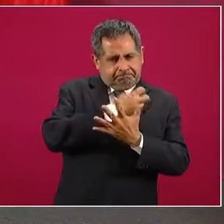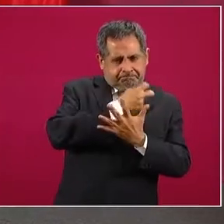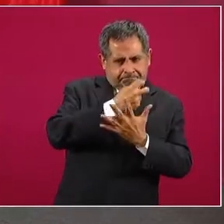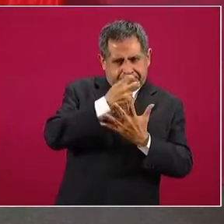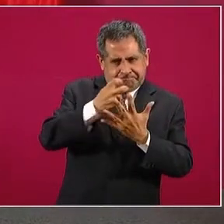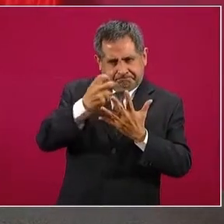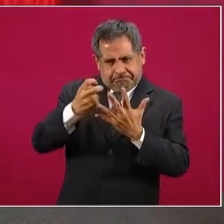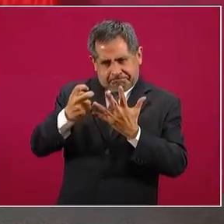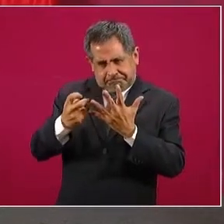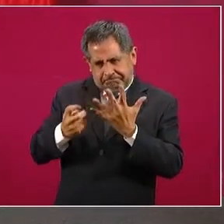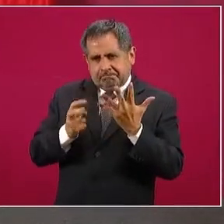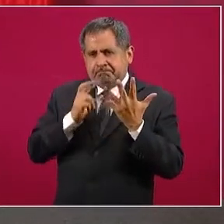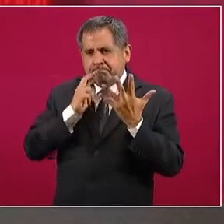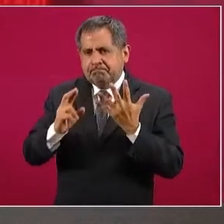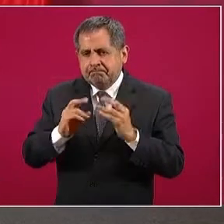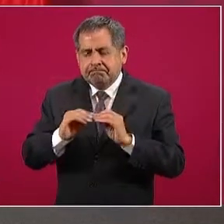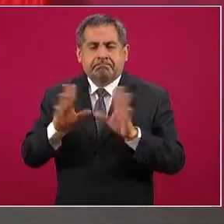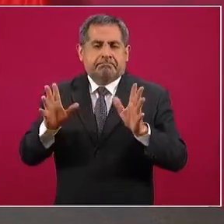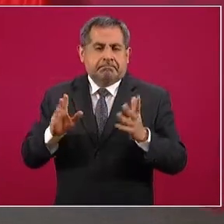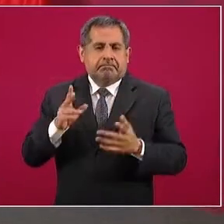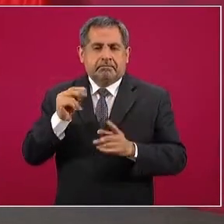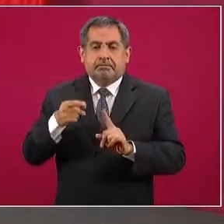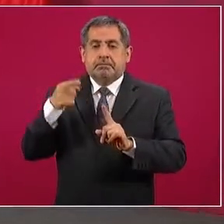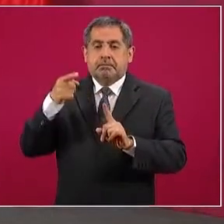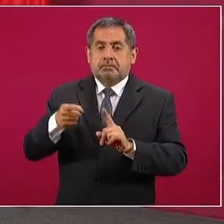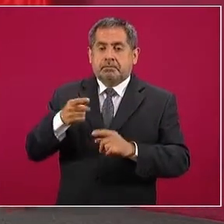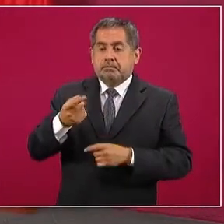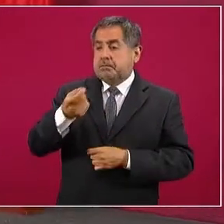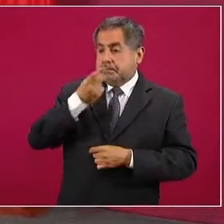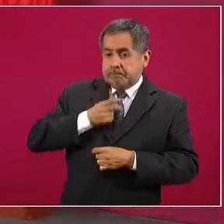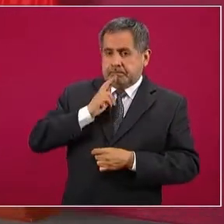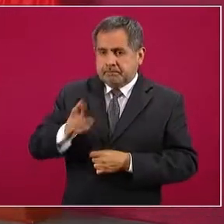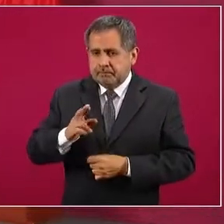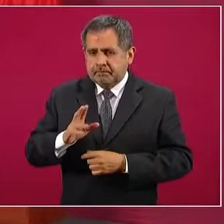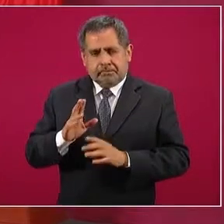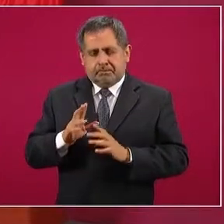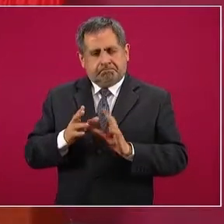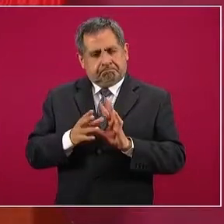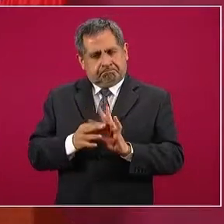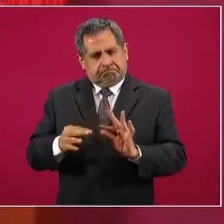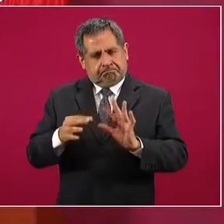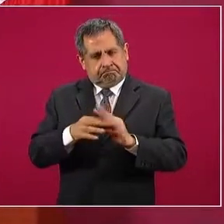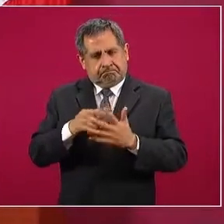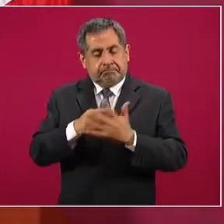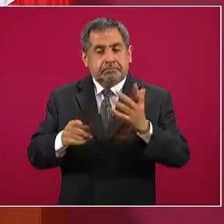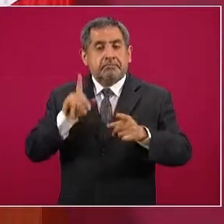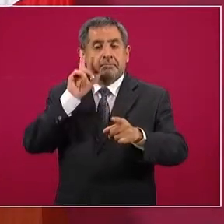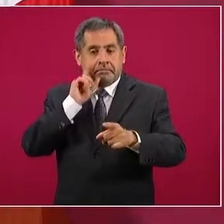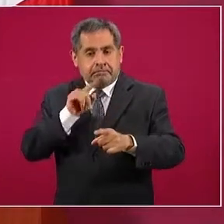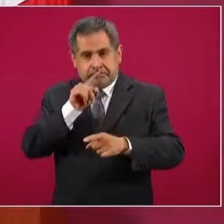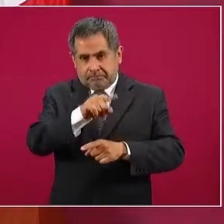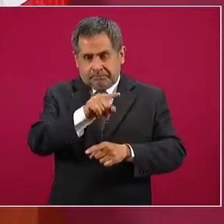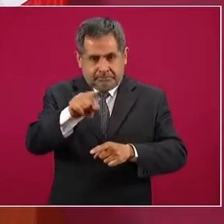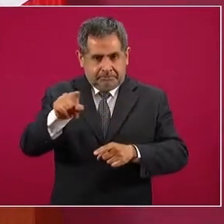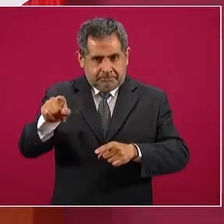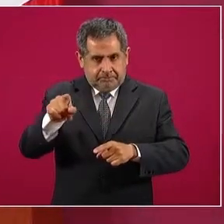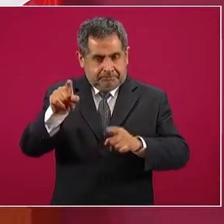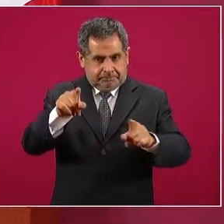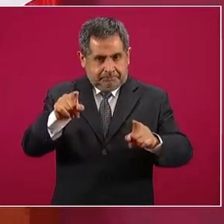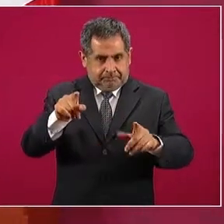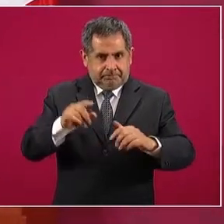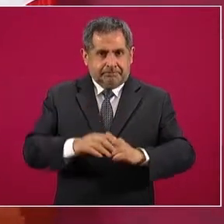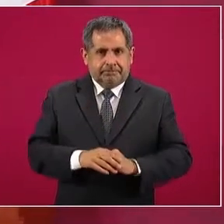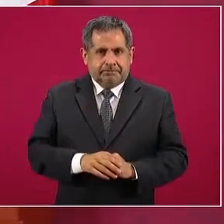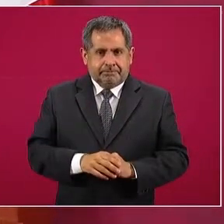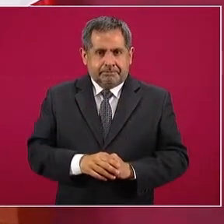no es así, de voté pronto. ¿Para mañana? Para mañana. Para mañana. Gracias.